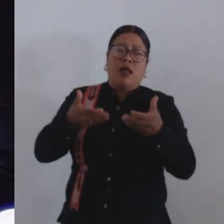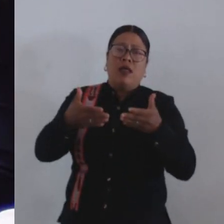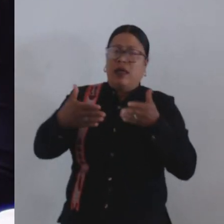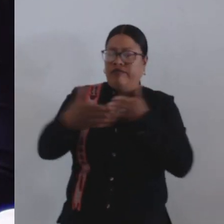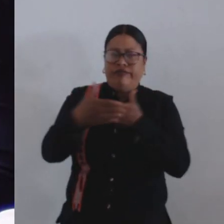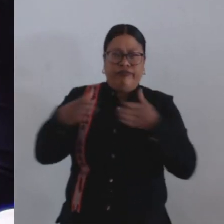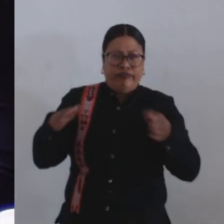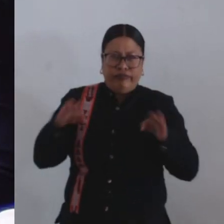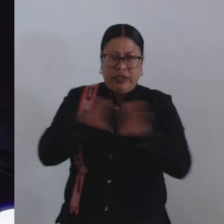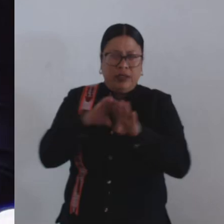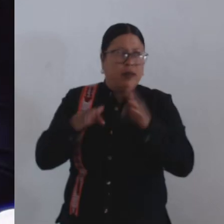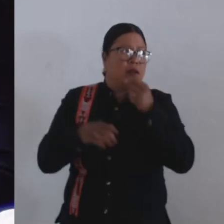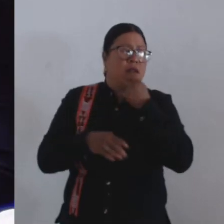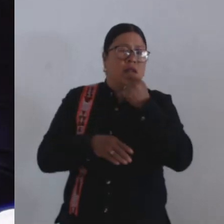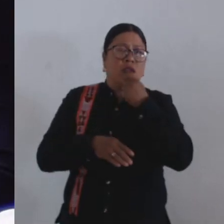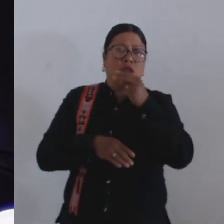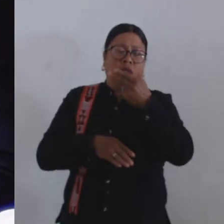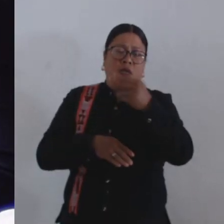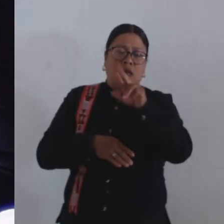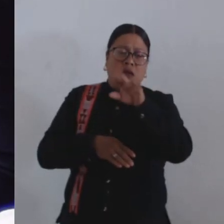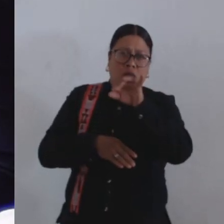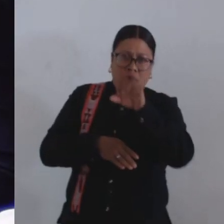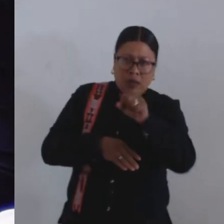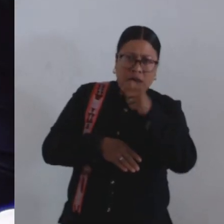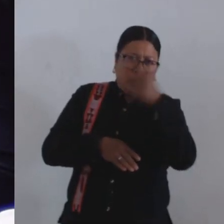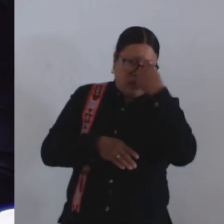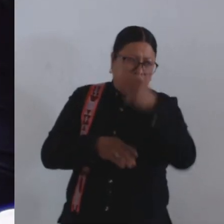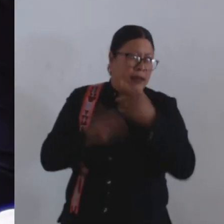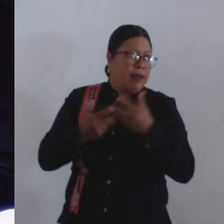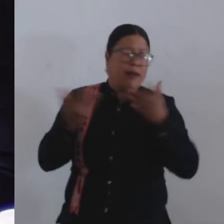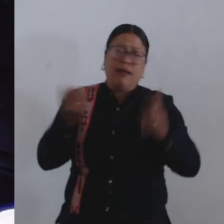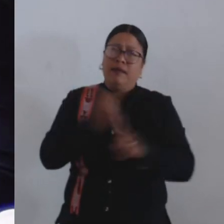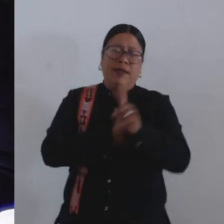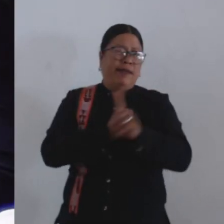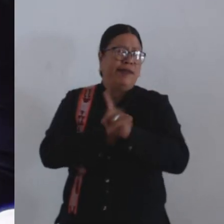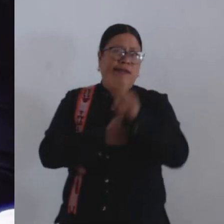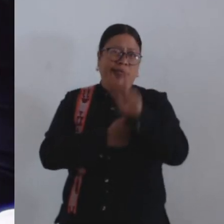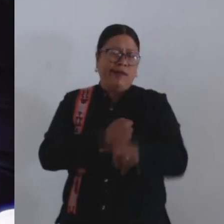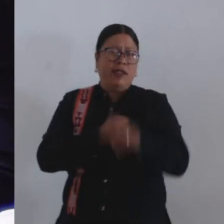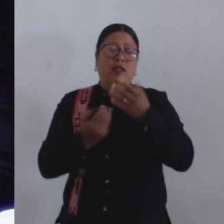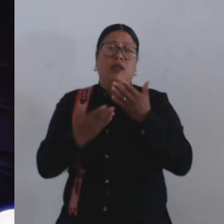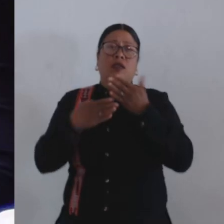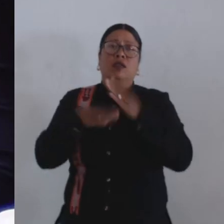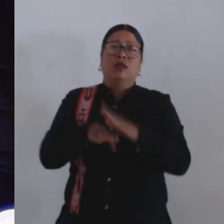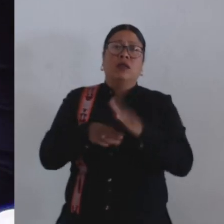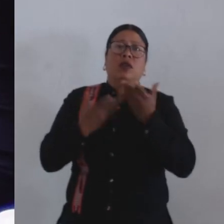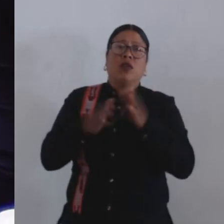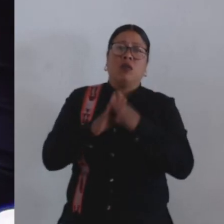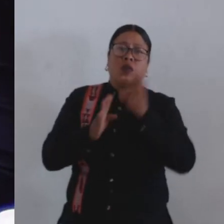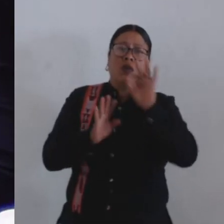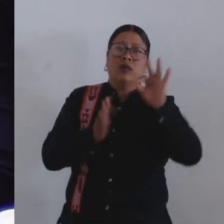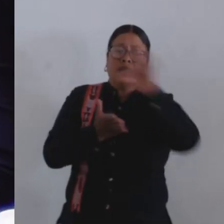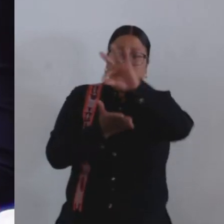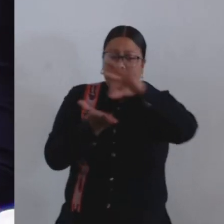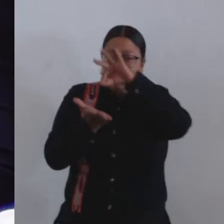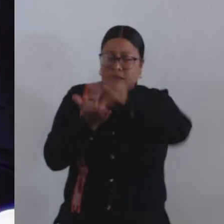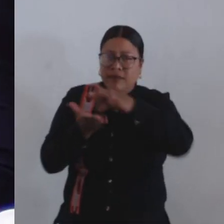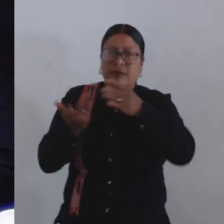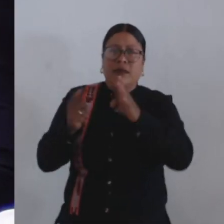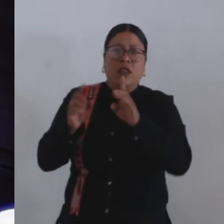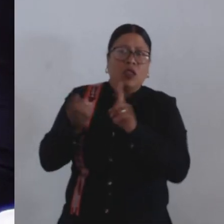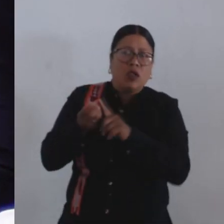durante todo este tiempo ha sido para ellos un gran problema, no sólo el tema de una ubicación, identificación,